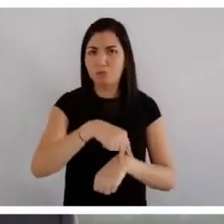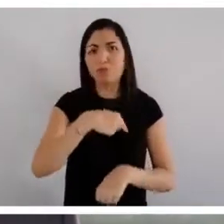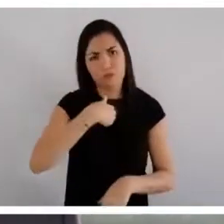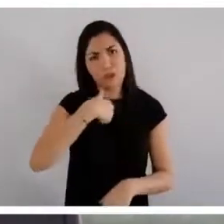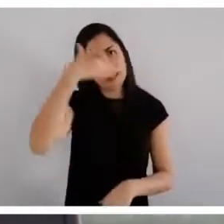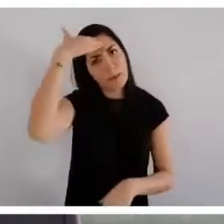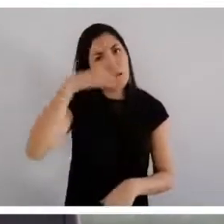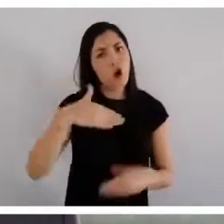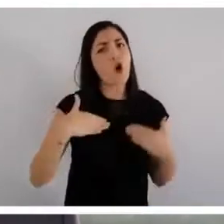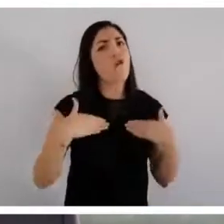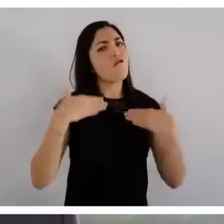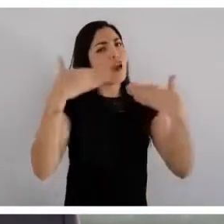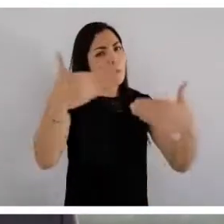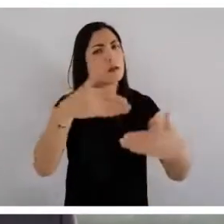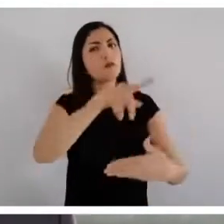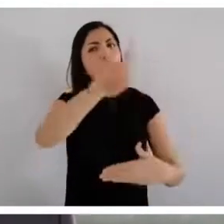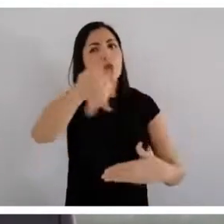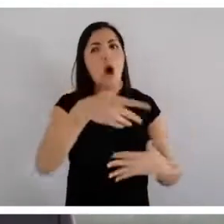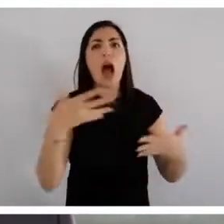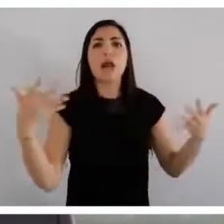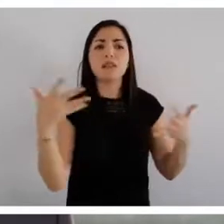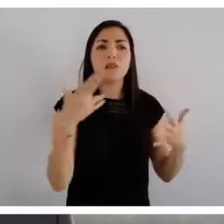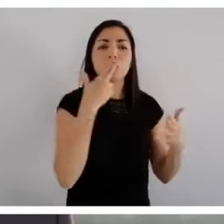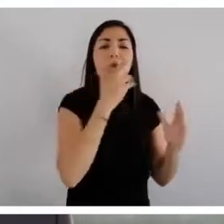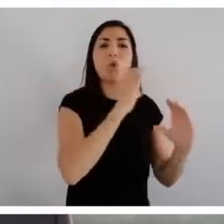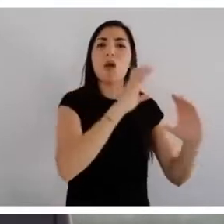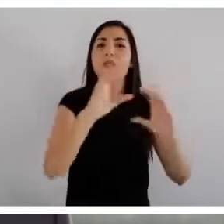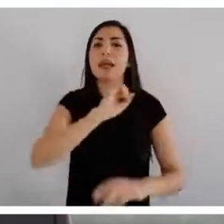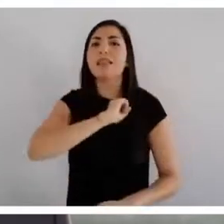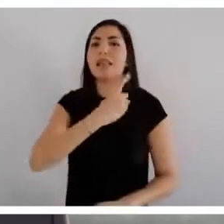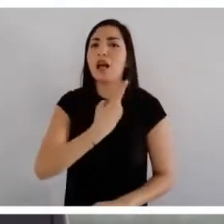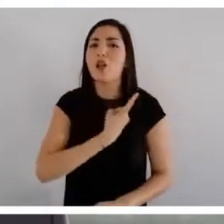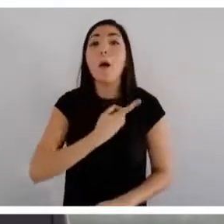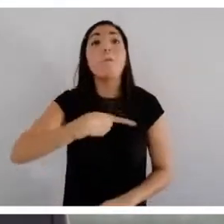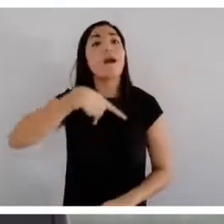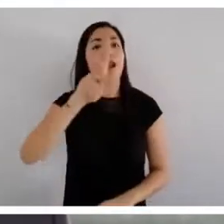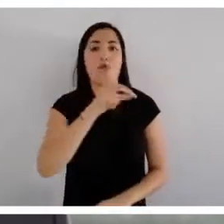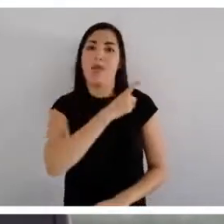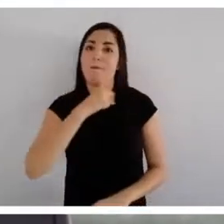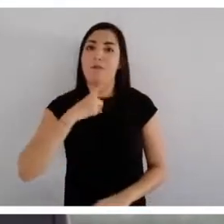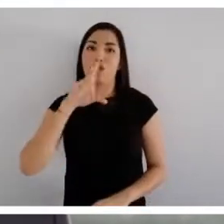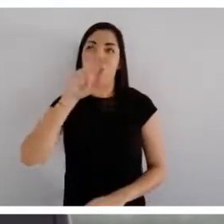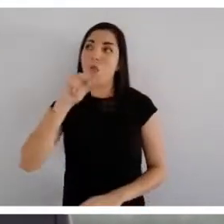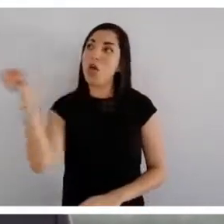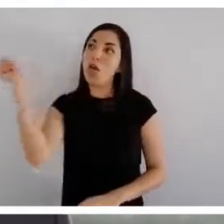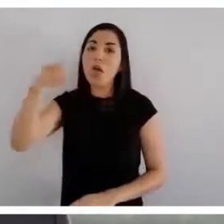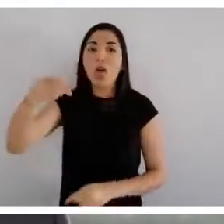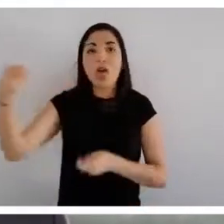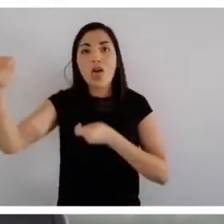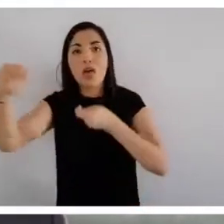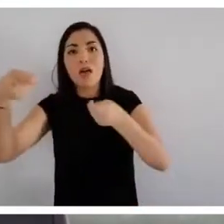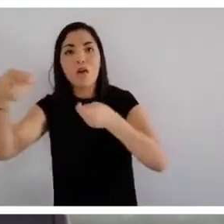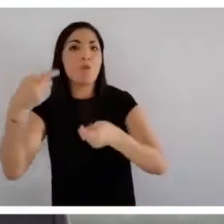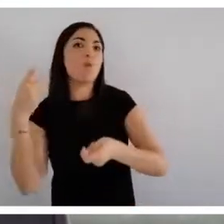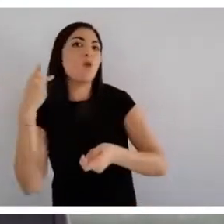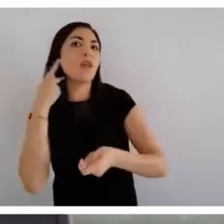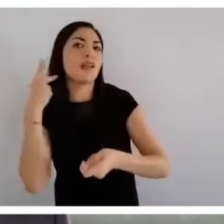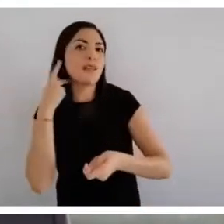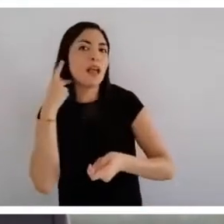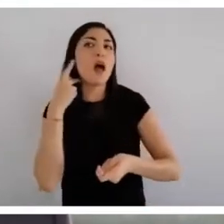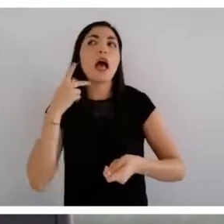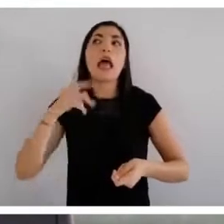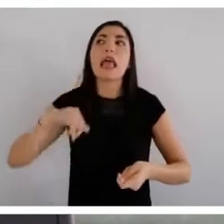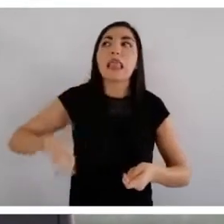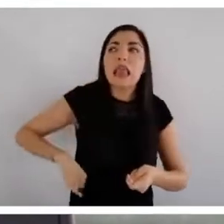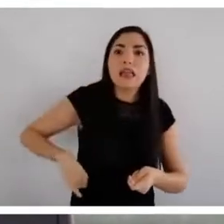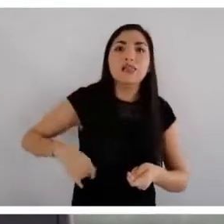Gatell, confiamos en que usted puede dirigir la política sanitaria nacional siempre y cuando usted se resista a ser utilizado políticamente. No